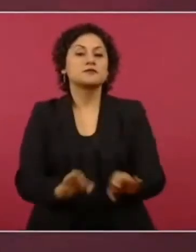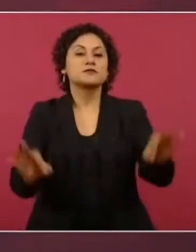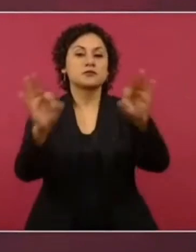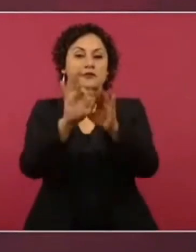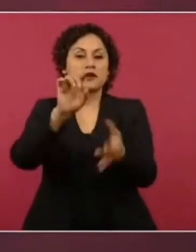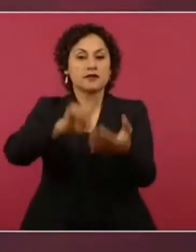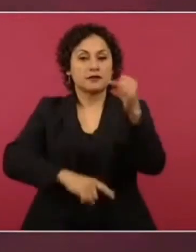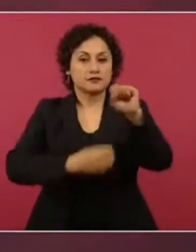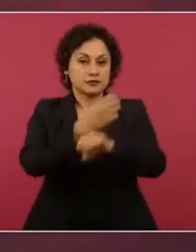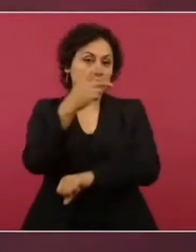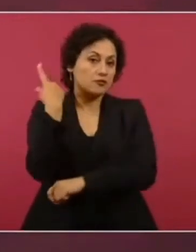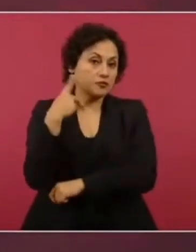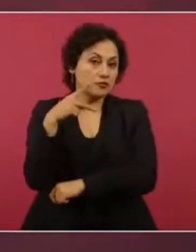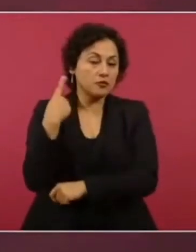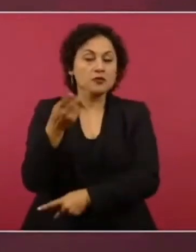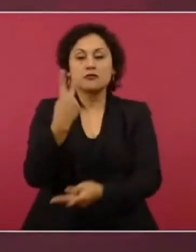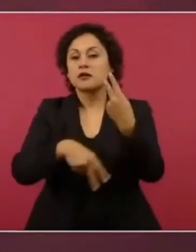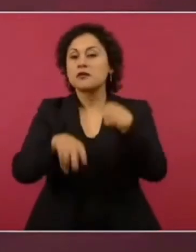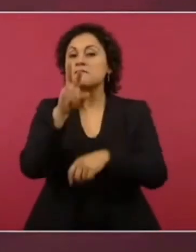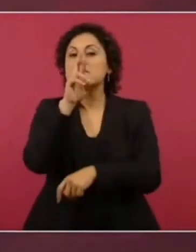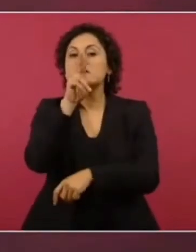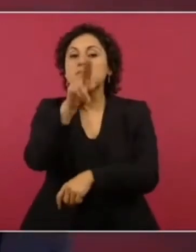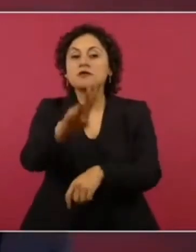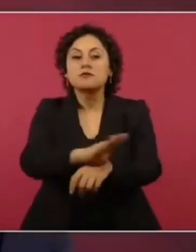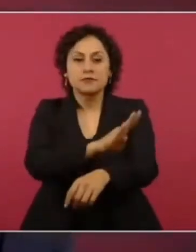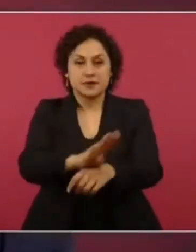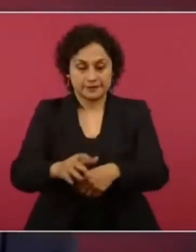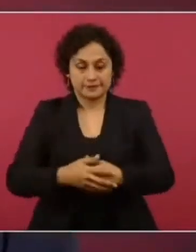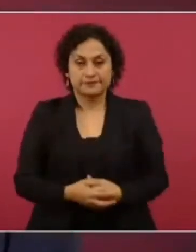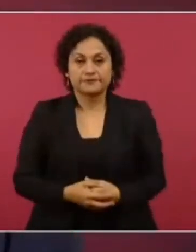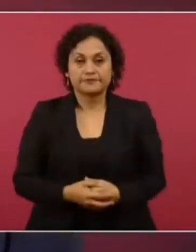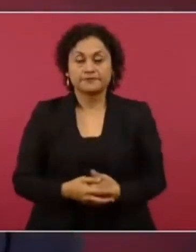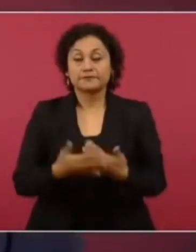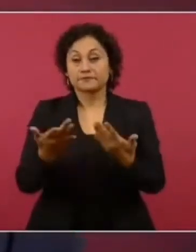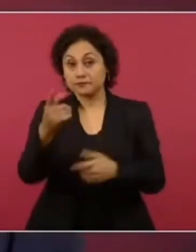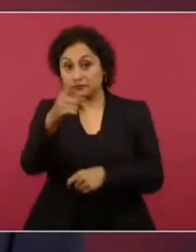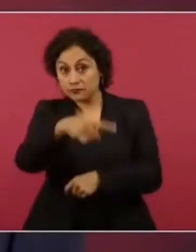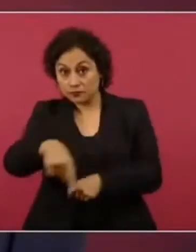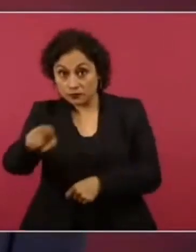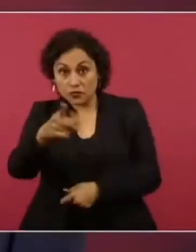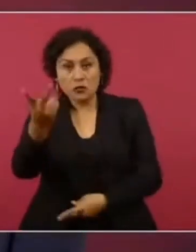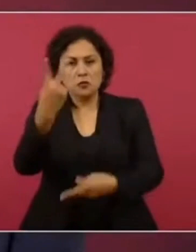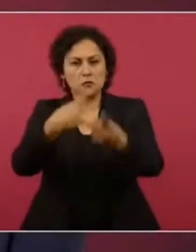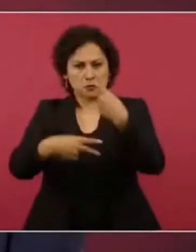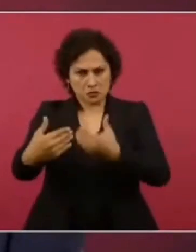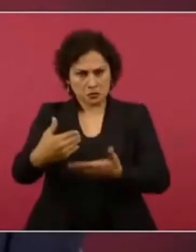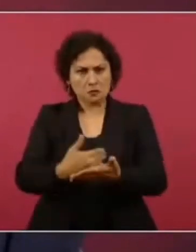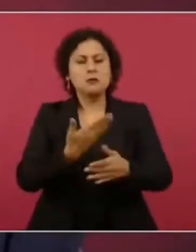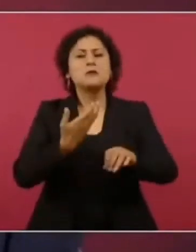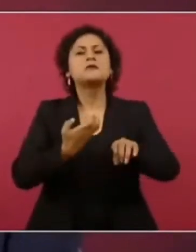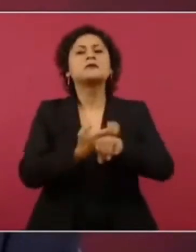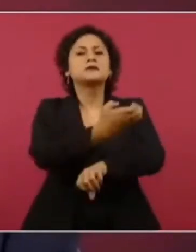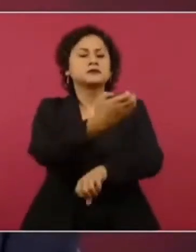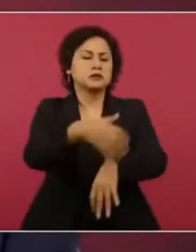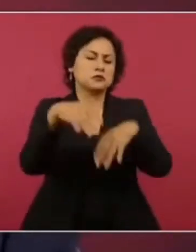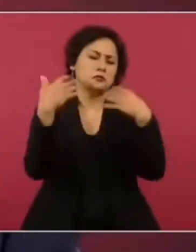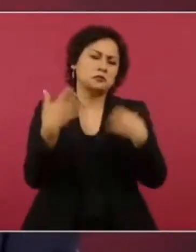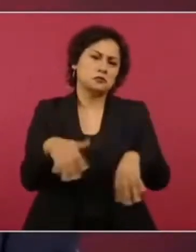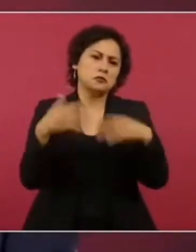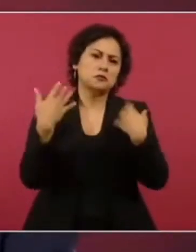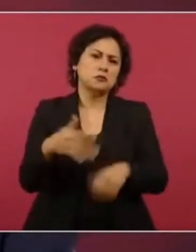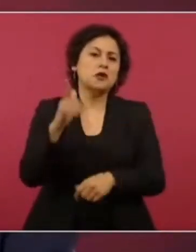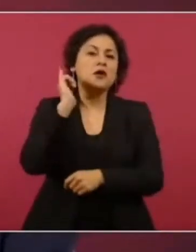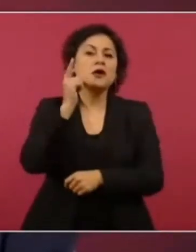mejores condiciones. Esperamos la visita de todos y cada uno de ustedes a nuestro querido Estado, un Estado histórico,